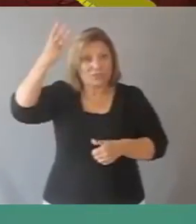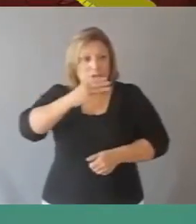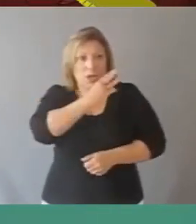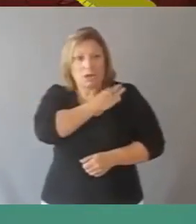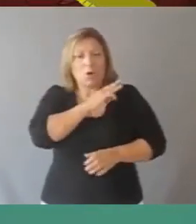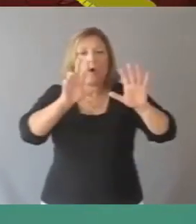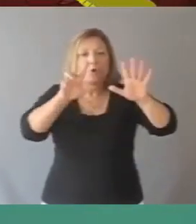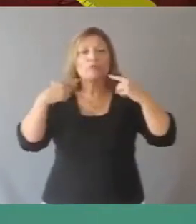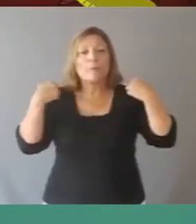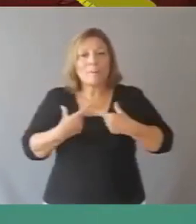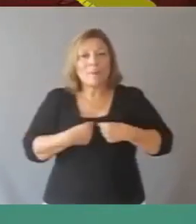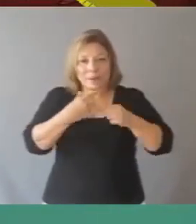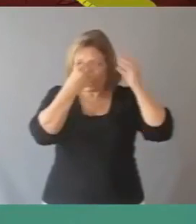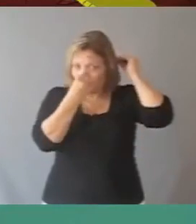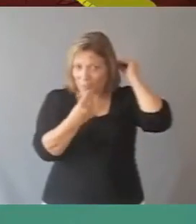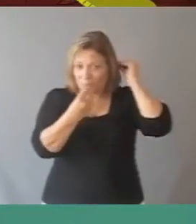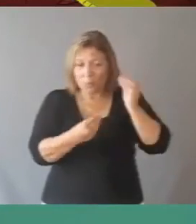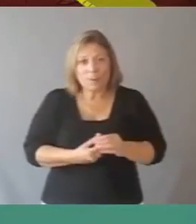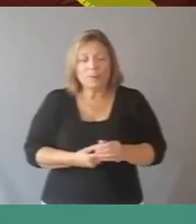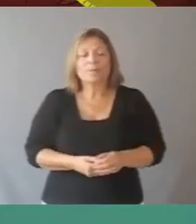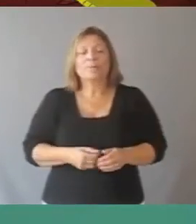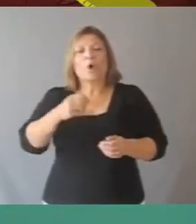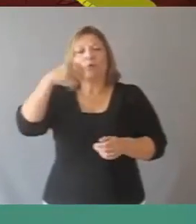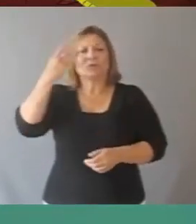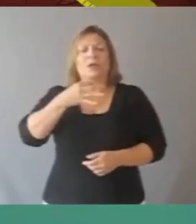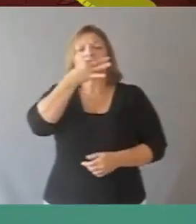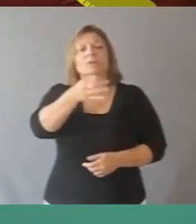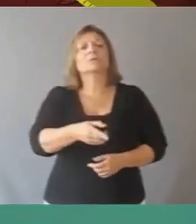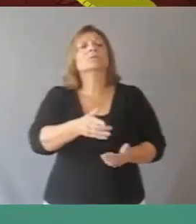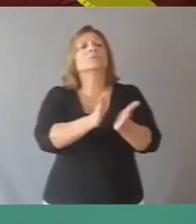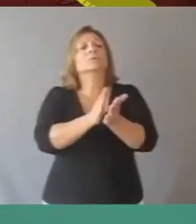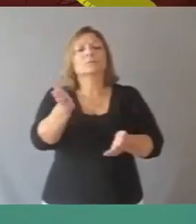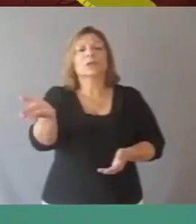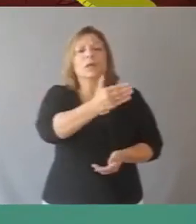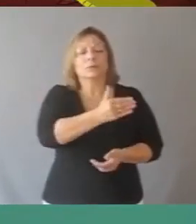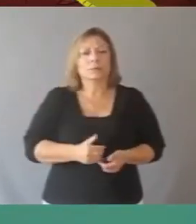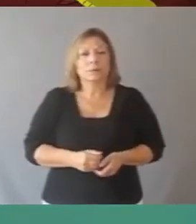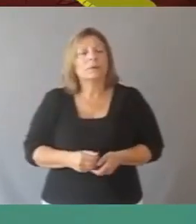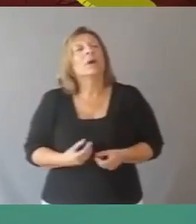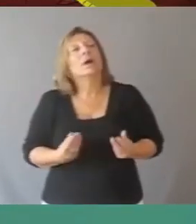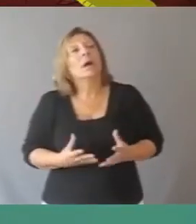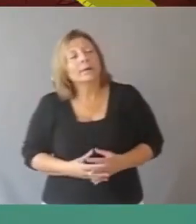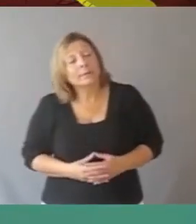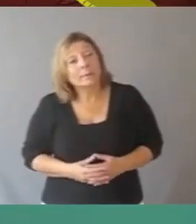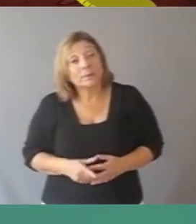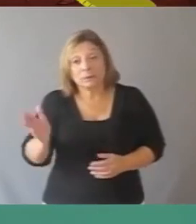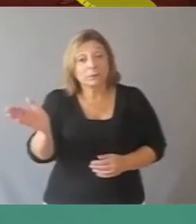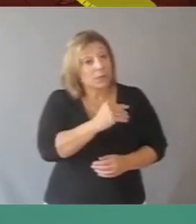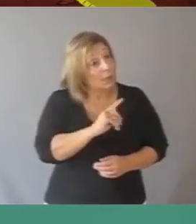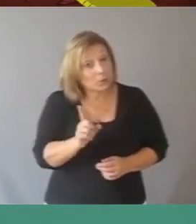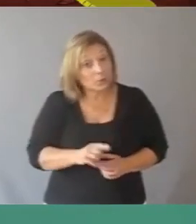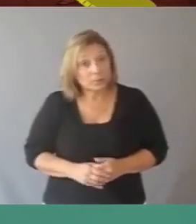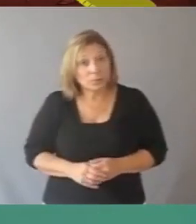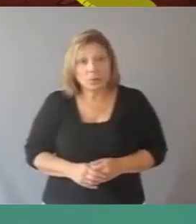oficial y ocho marineros. El oficial gritó. —¡Eh, yacarés! —¿Qué hay? —respondieron estos. —¿Nos